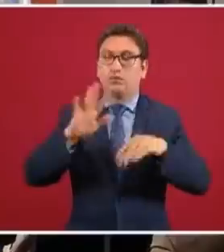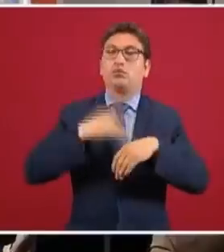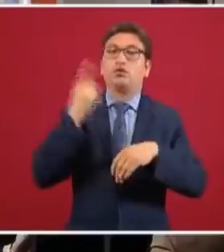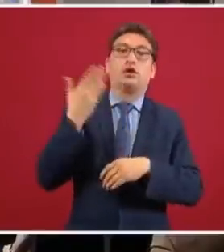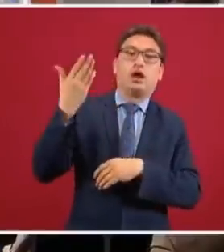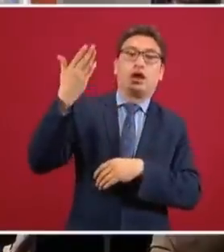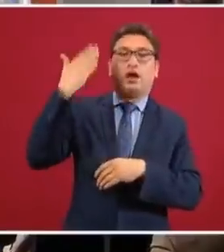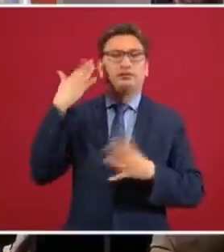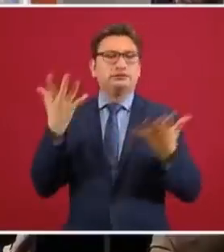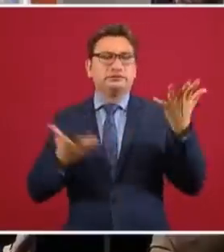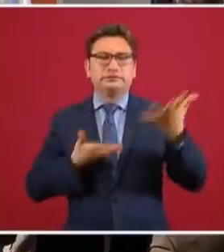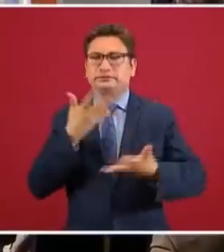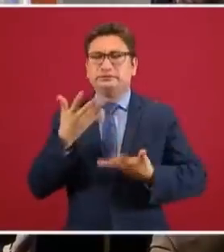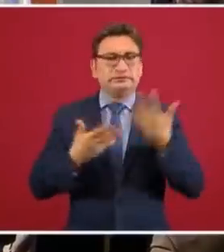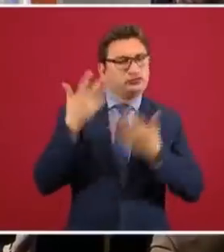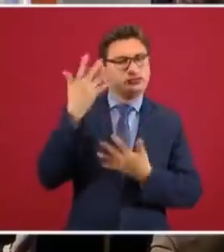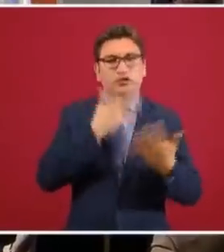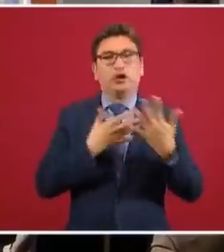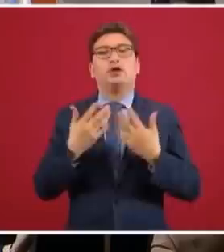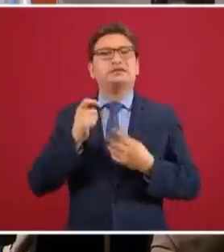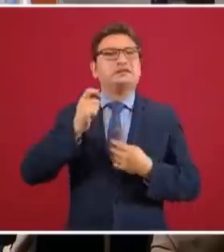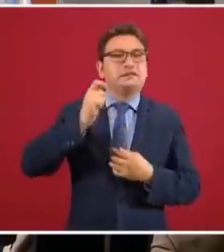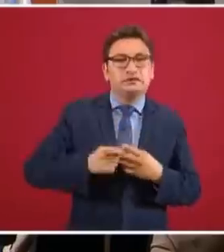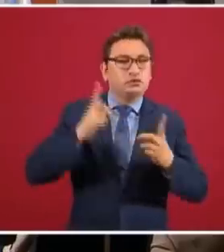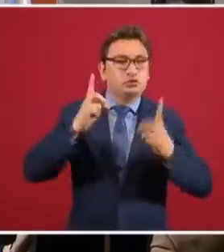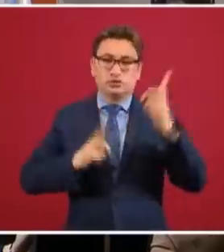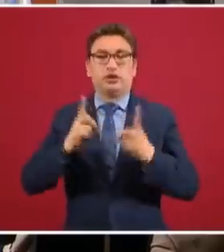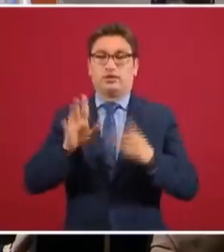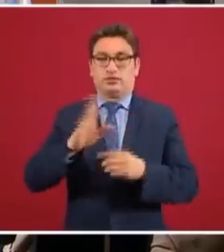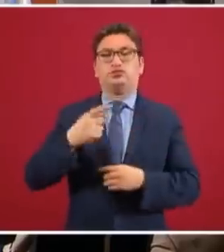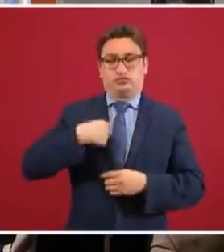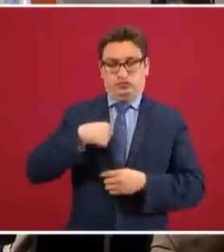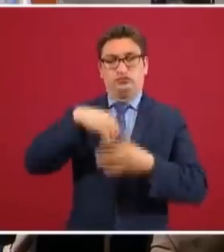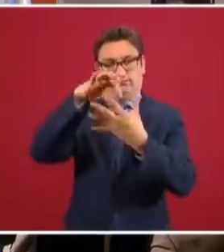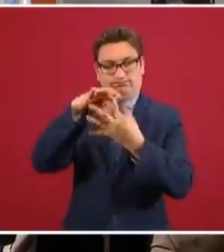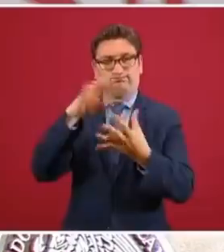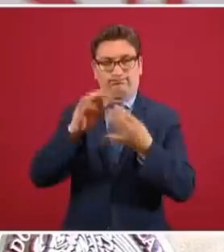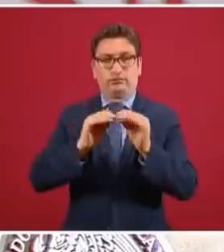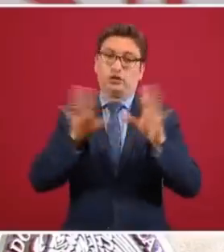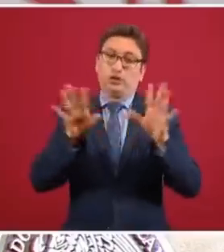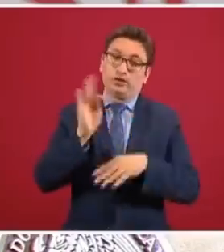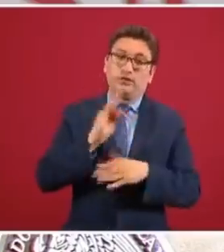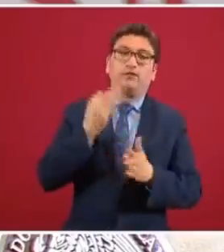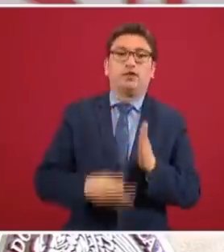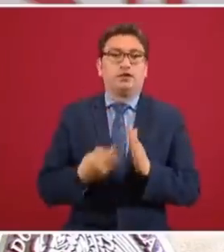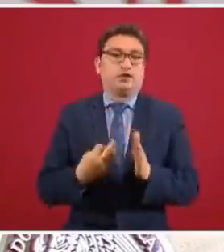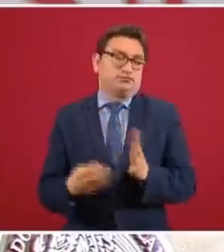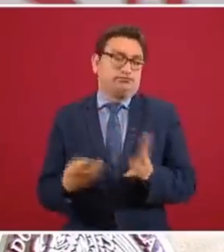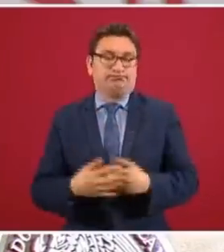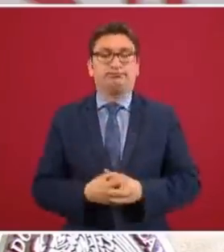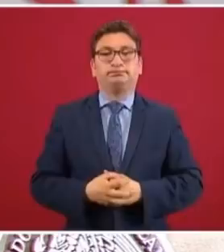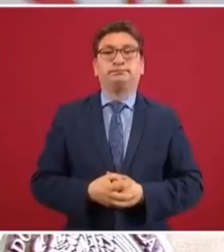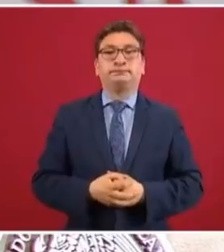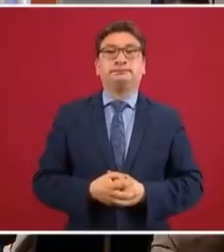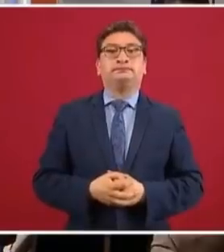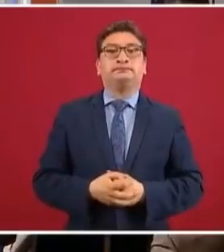se generó ahí alguna confusión o no fui lo suficientemente eficiente a